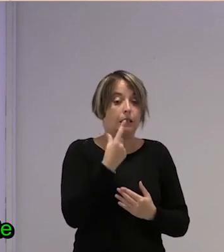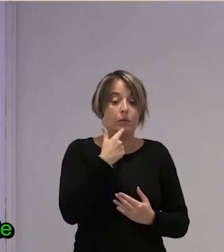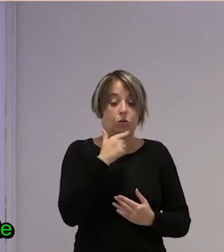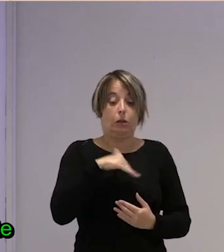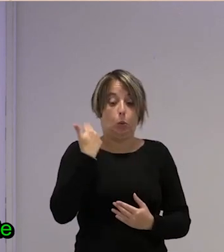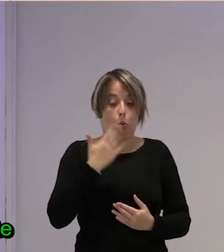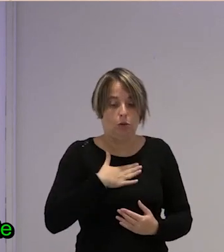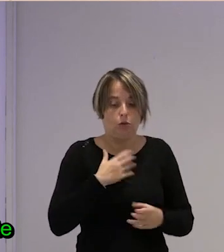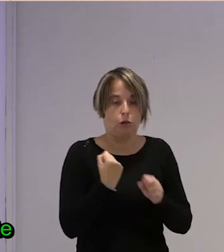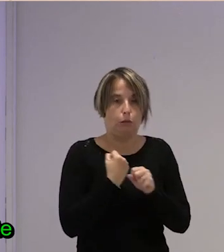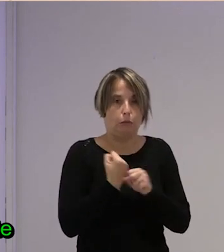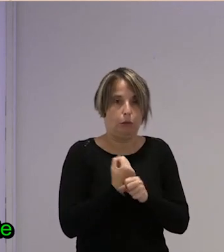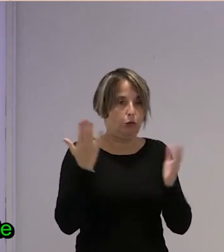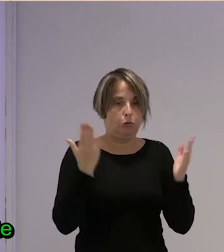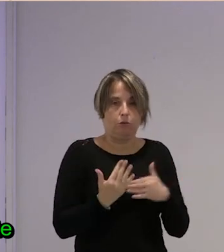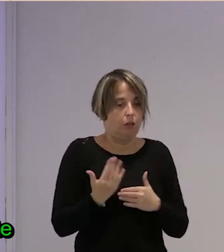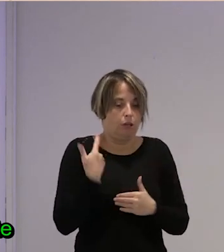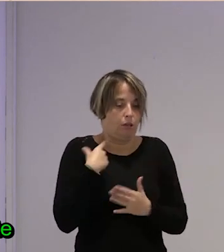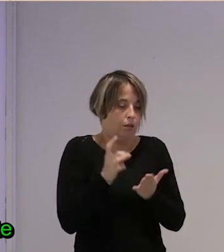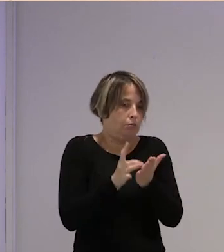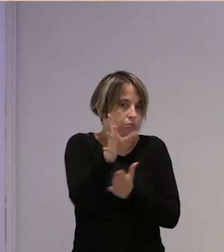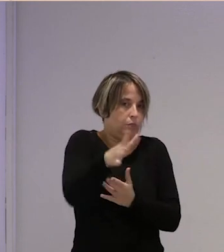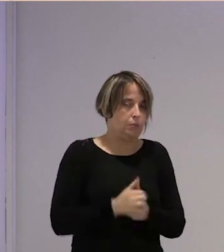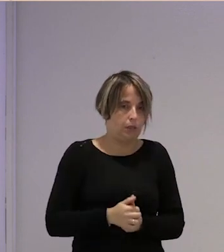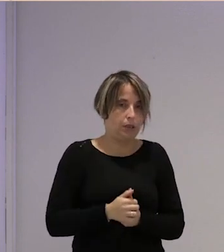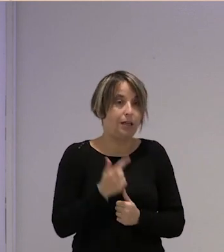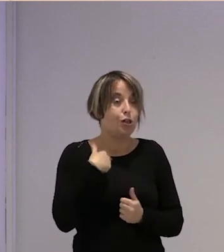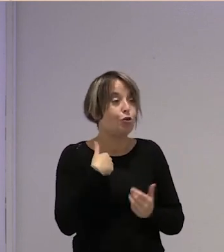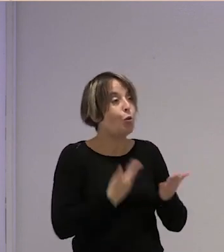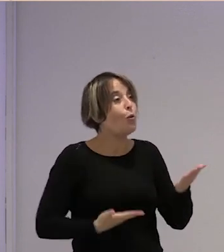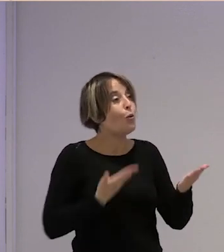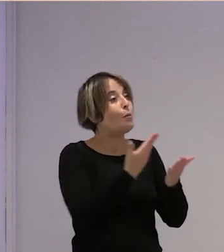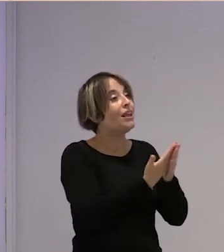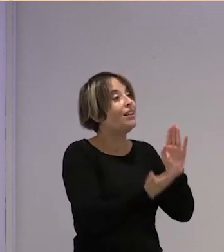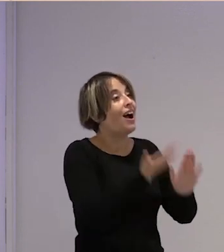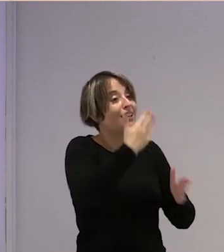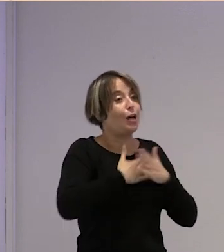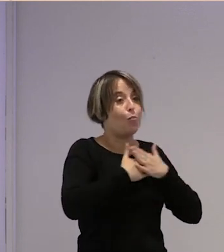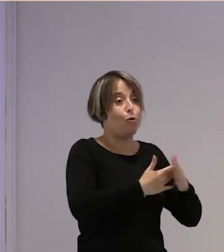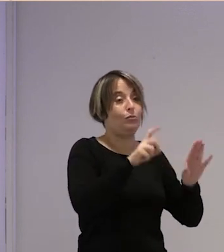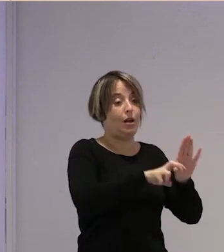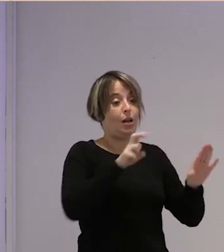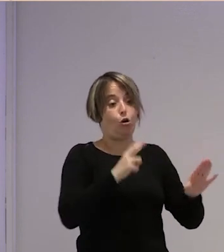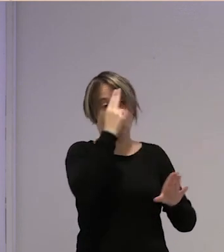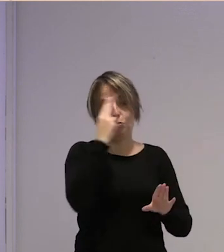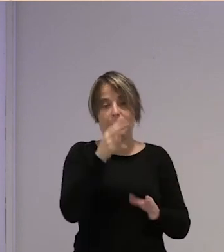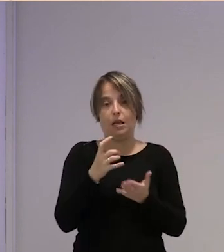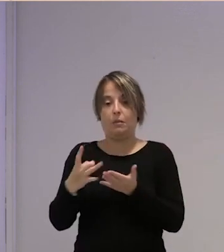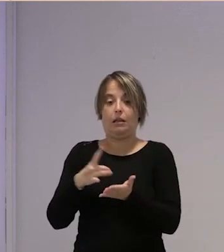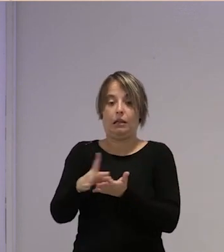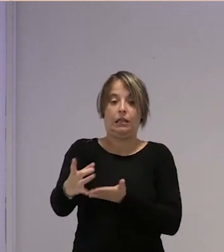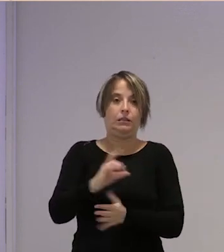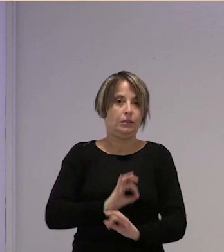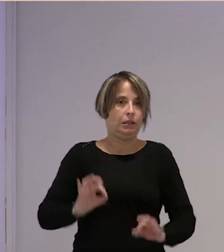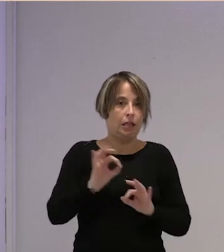al siguiente no fuera a trabajar que me despedía directamente y tuve que pedir el alta voluntaria para que no me despidiera, porque claro, en aquel